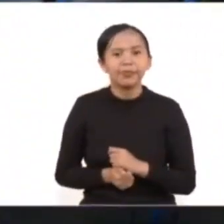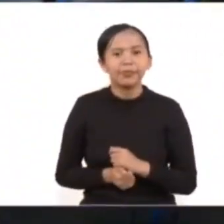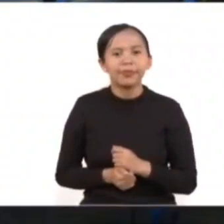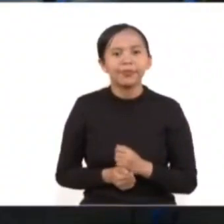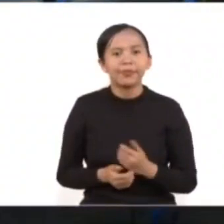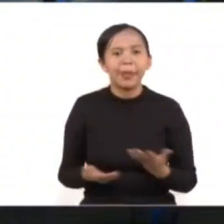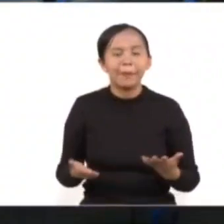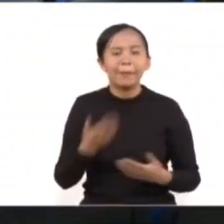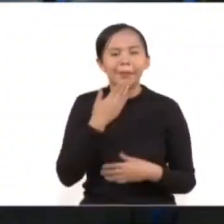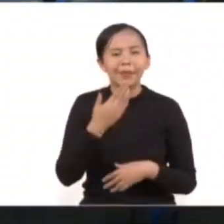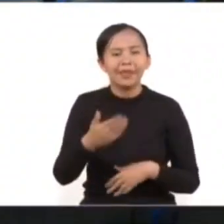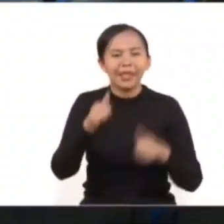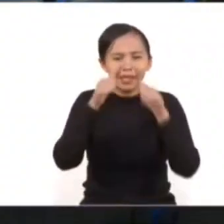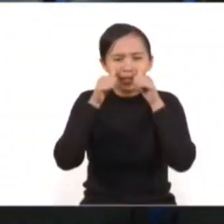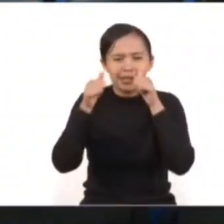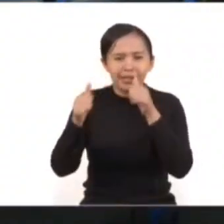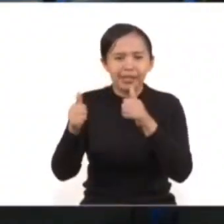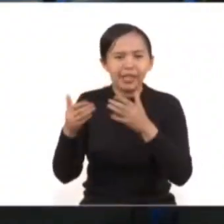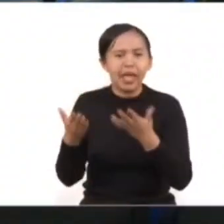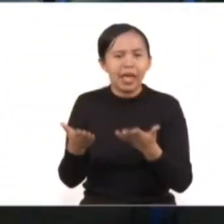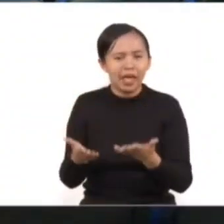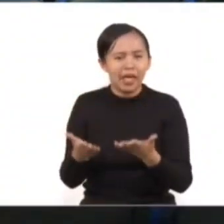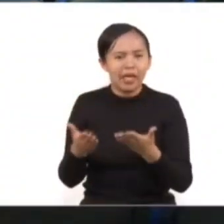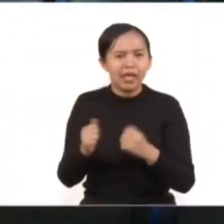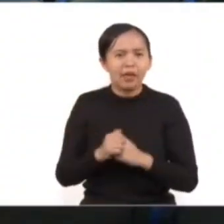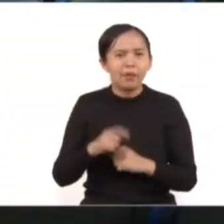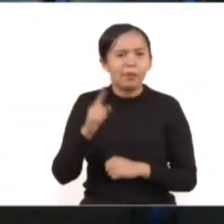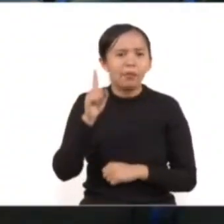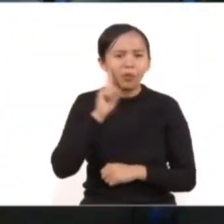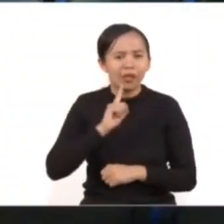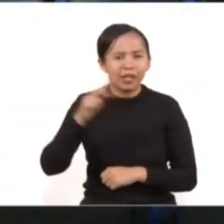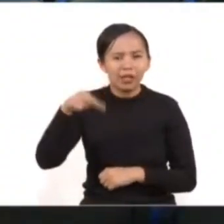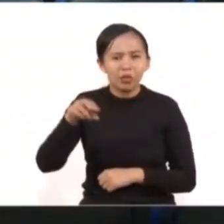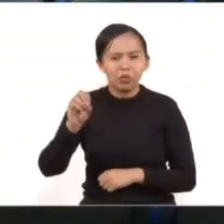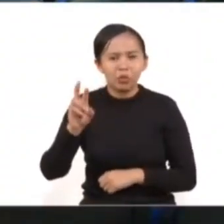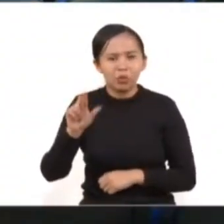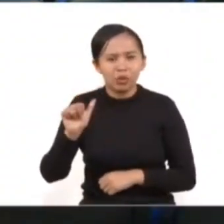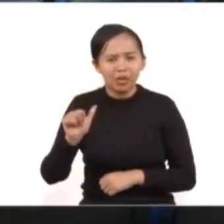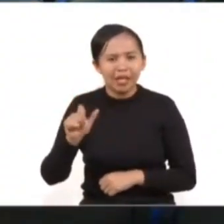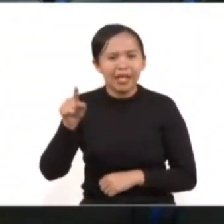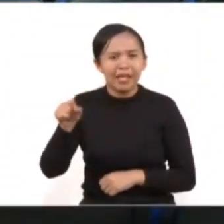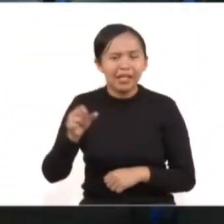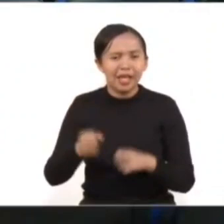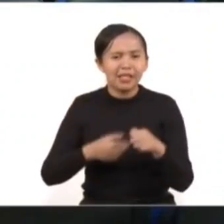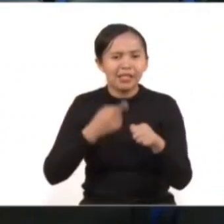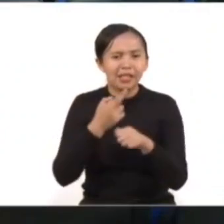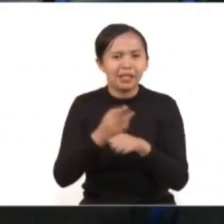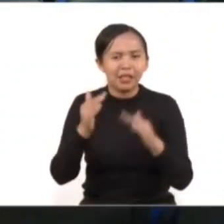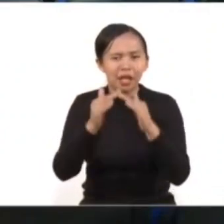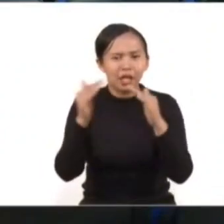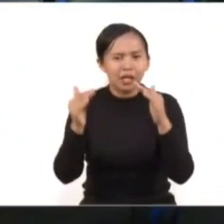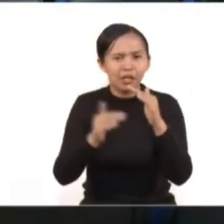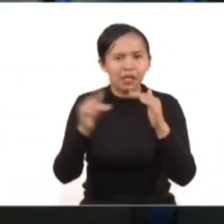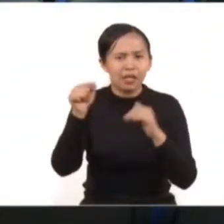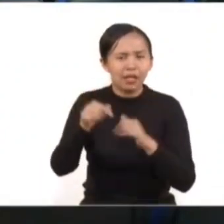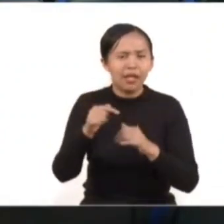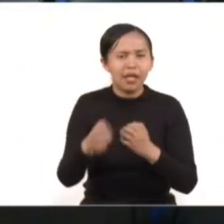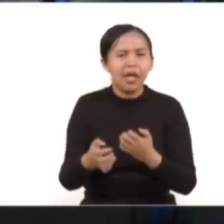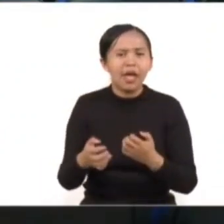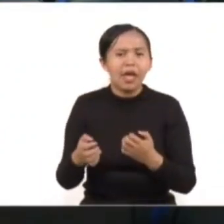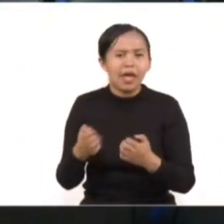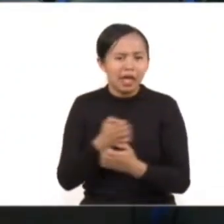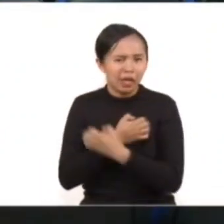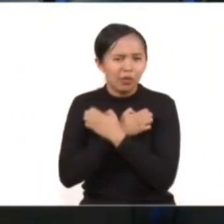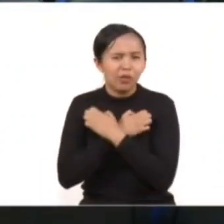Y damos el uso de la voz para comentarios al informe de la maestra Nora Rubalcaba Gámez, subsecretaria de Educación Media Superior de la